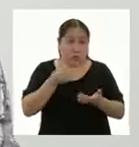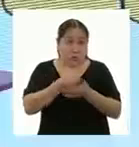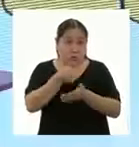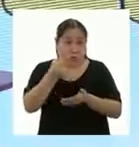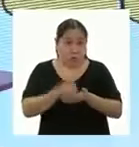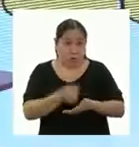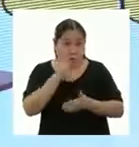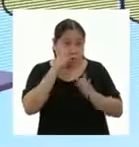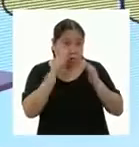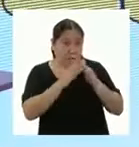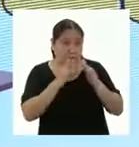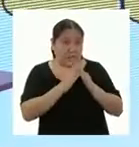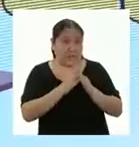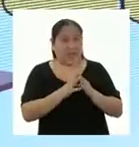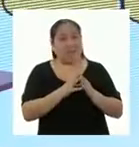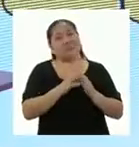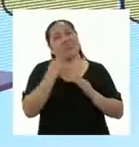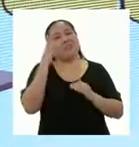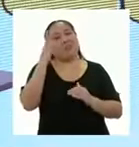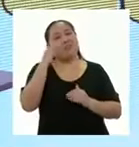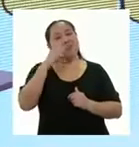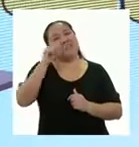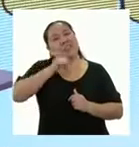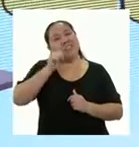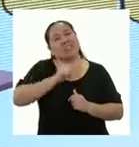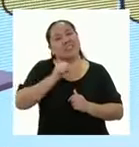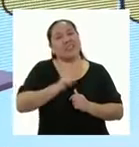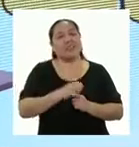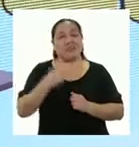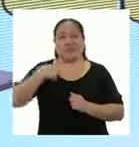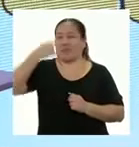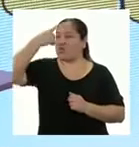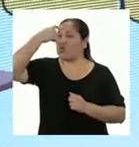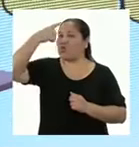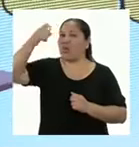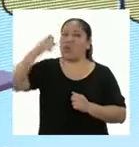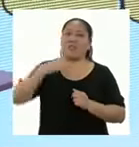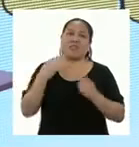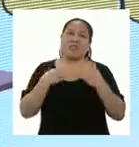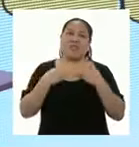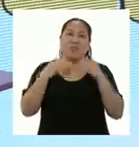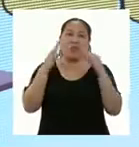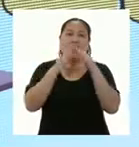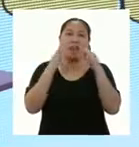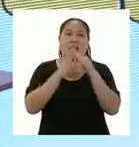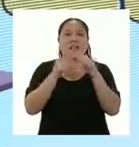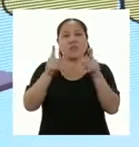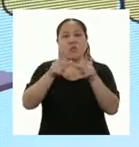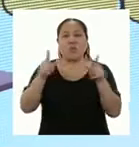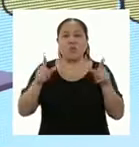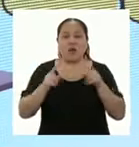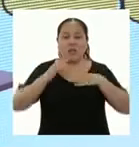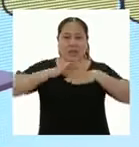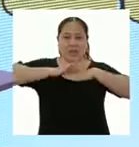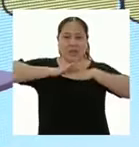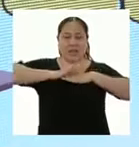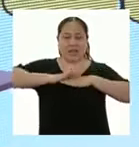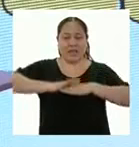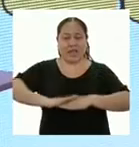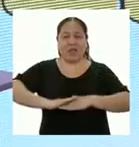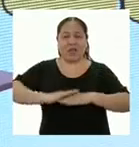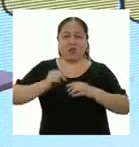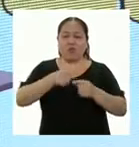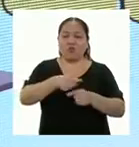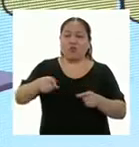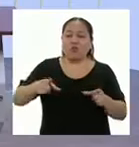casita? Algún día sí, profesora. Mi sueño es tener una casita en un lugar tranquilo, con un huerto pequeño